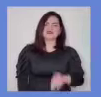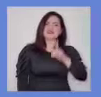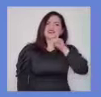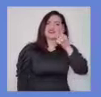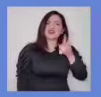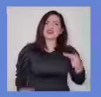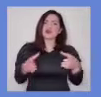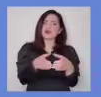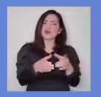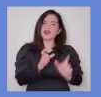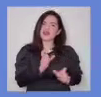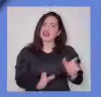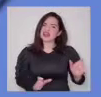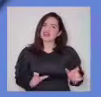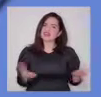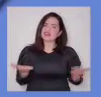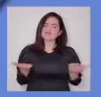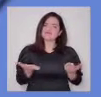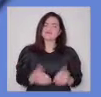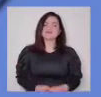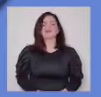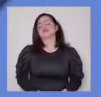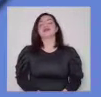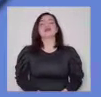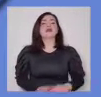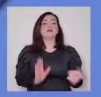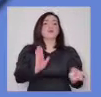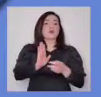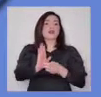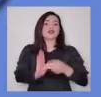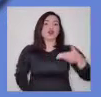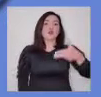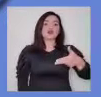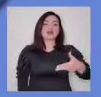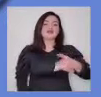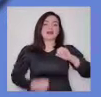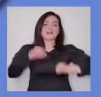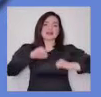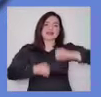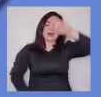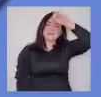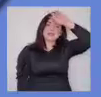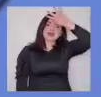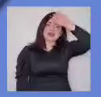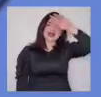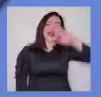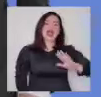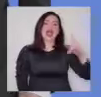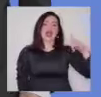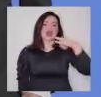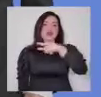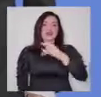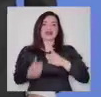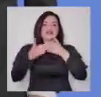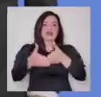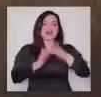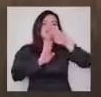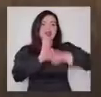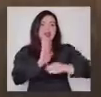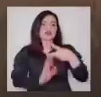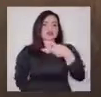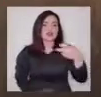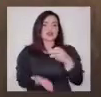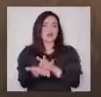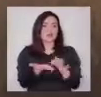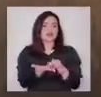¿Quiénes somos los del Partido de la Gente? Somos los que queremos cobrarle el impuesto específico de los combustibles a las mineras, aerolíneas y navieras y rebajarle el